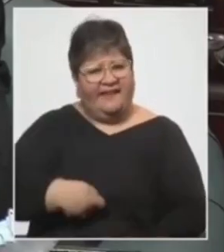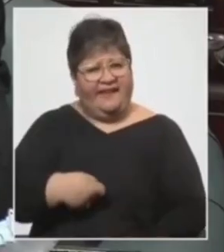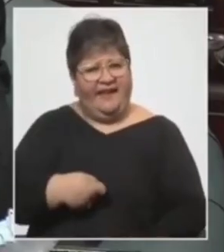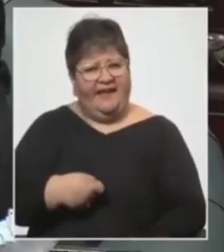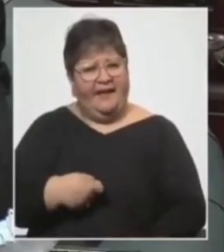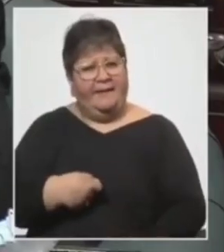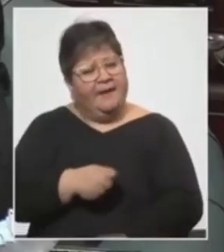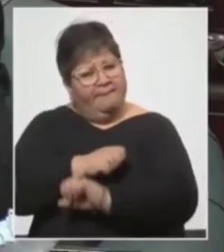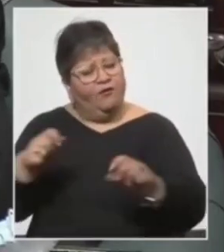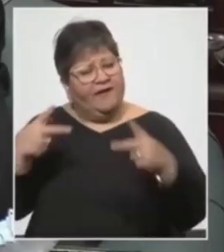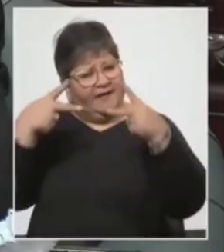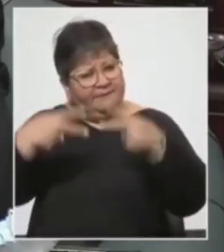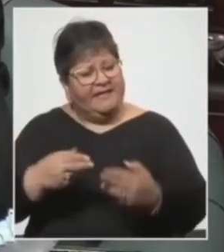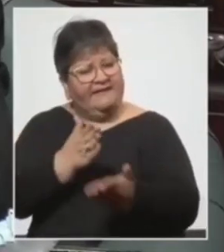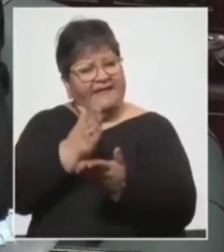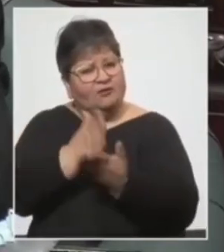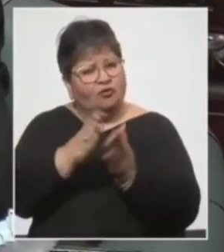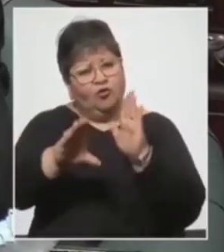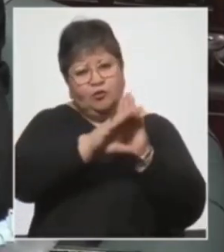constitucional.